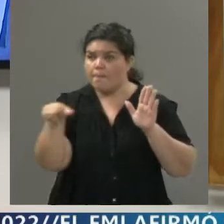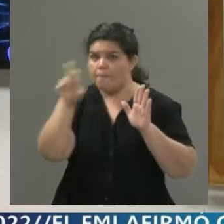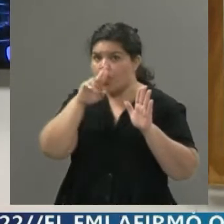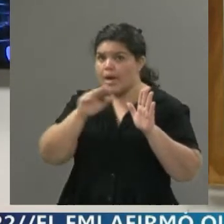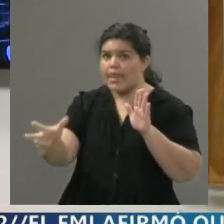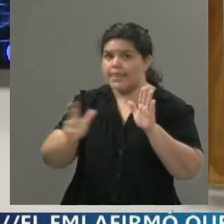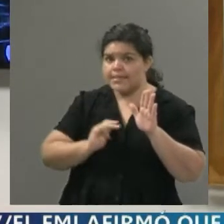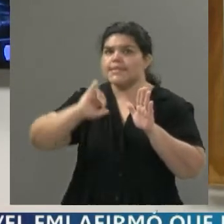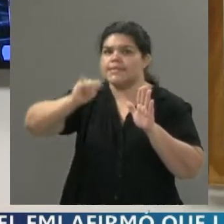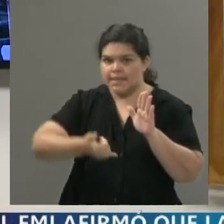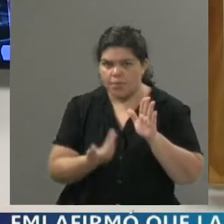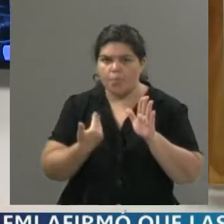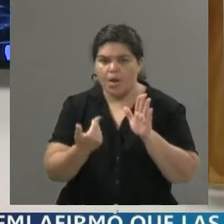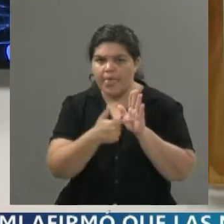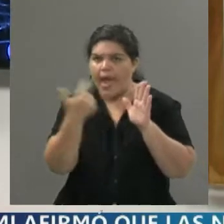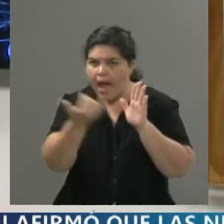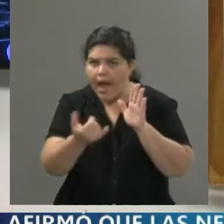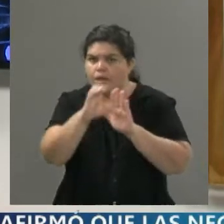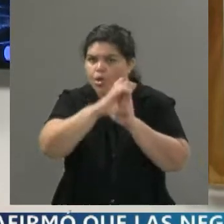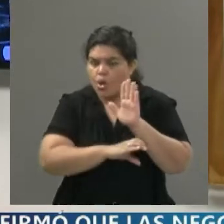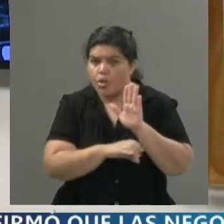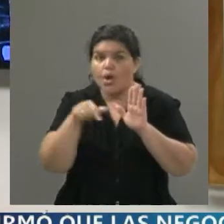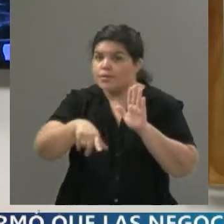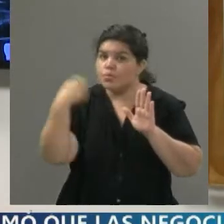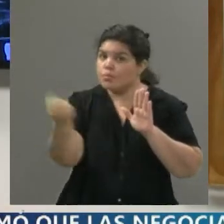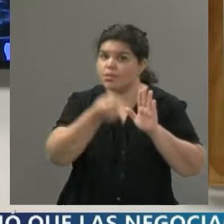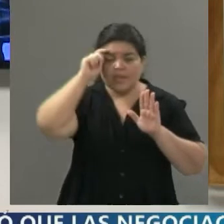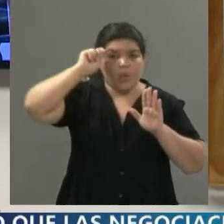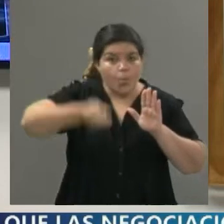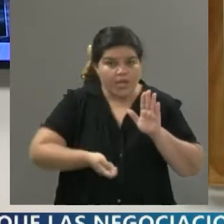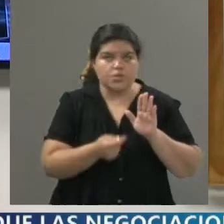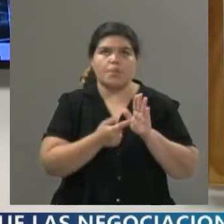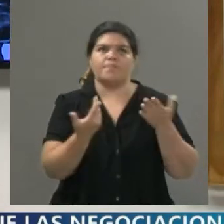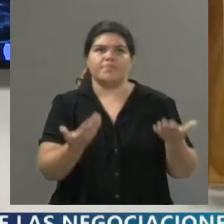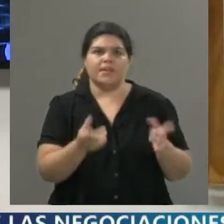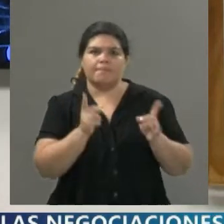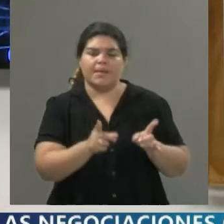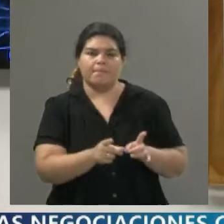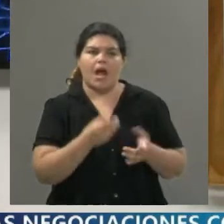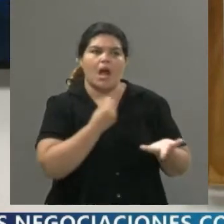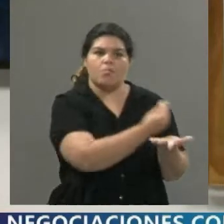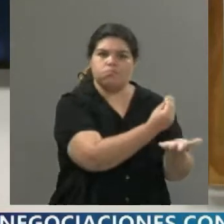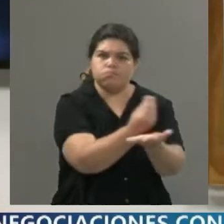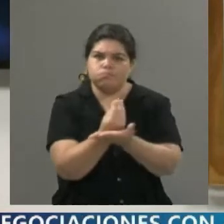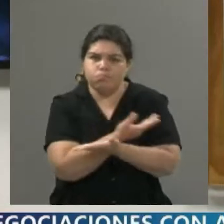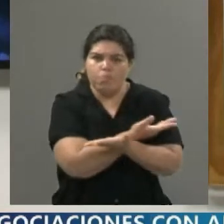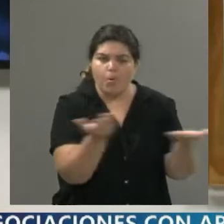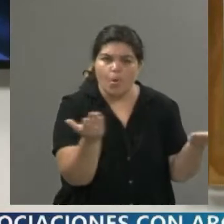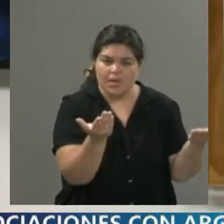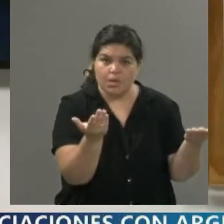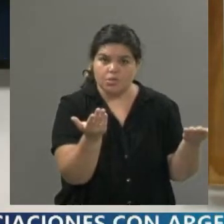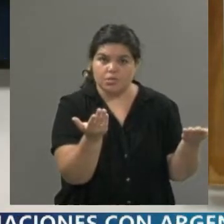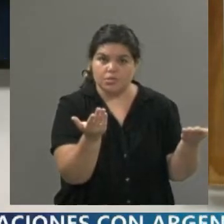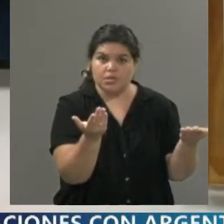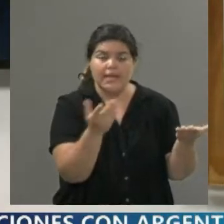más ágiles los casos, los juicios a aquellas personas, policías o funcionarios públicos, porque son los que son funcionarios públicos